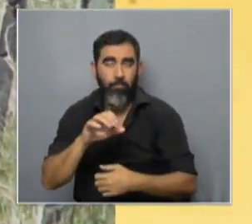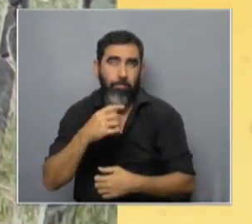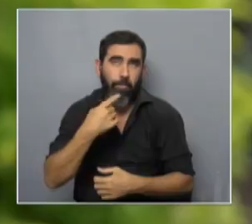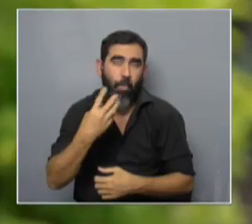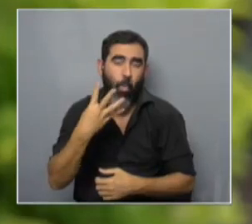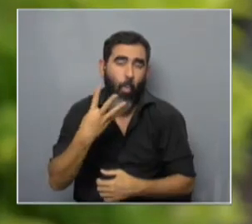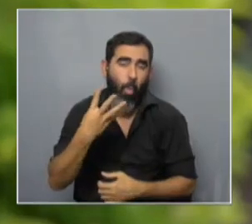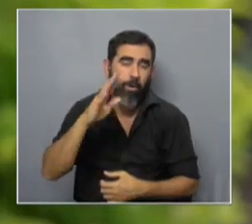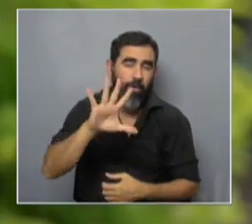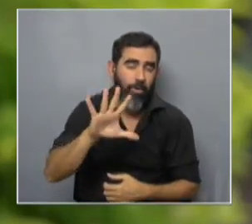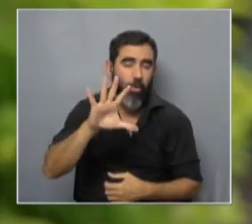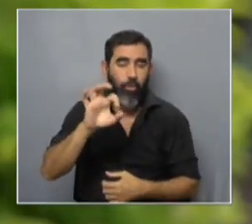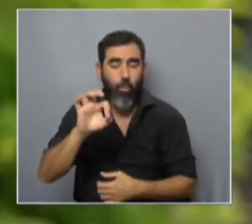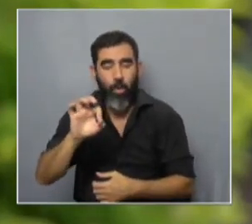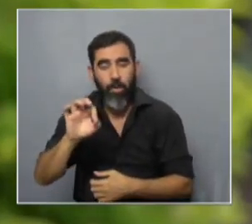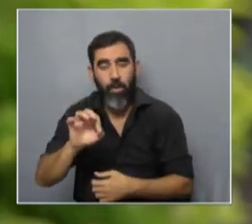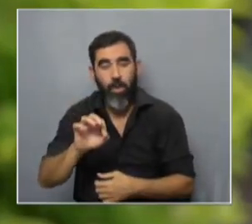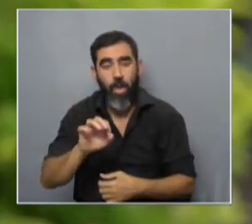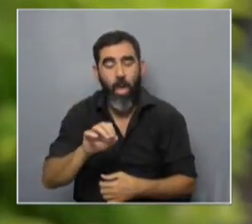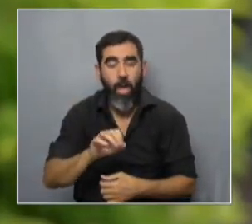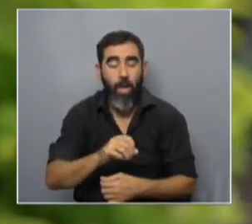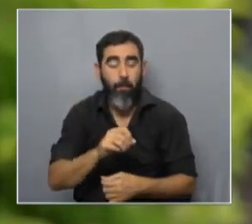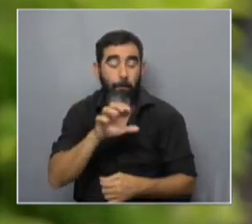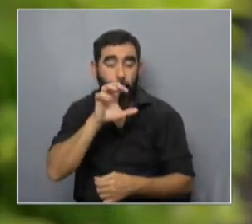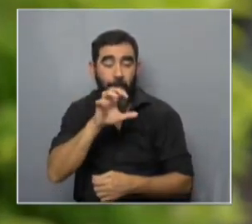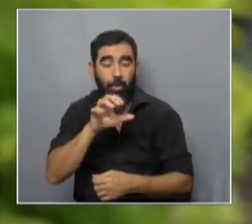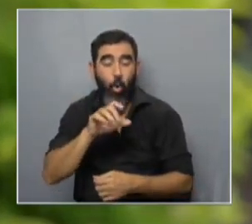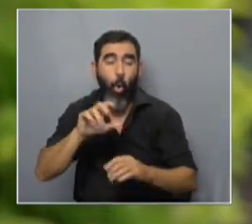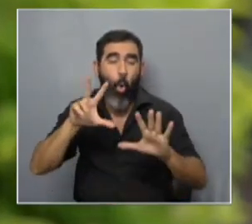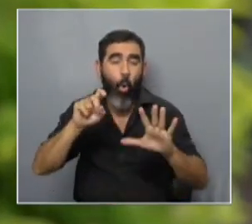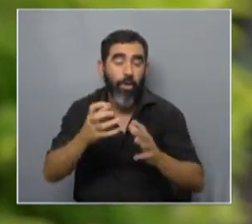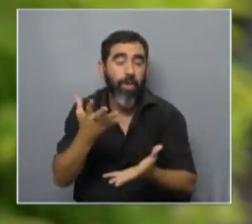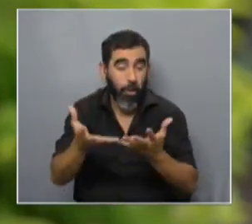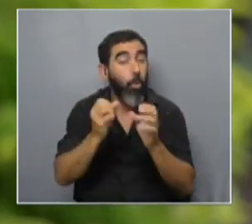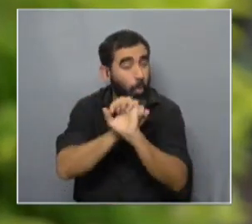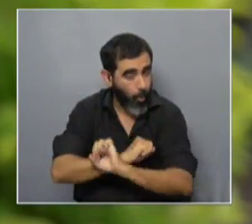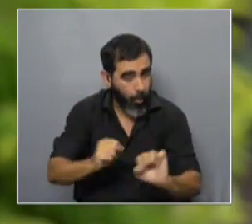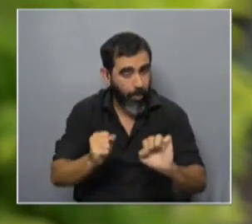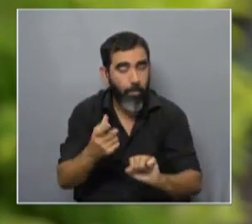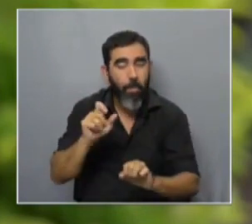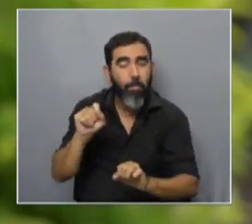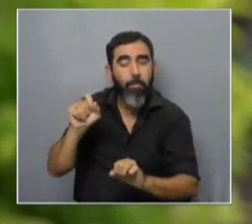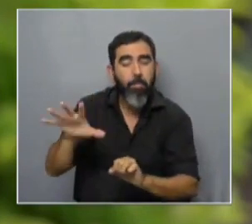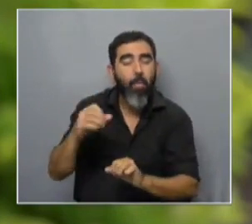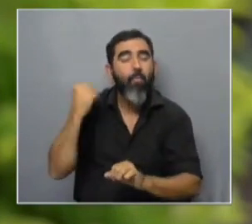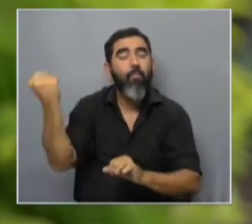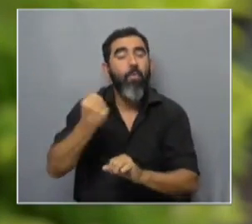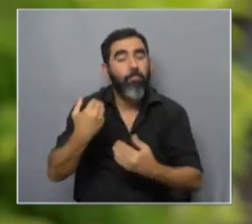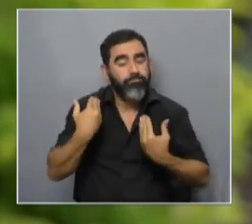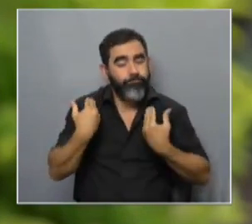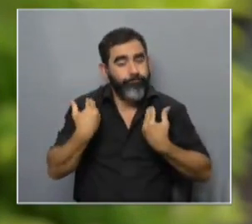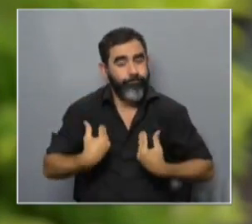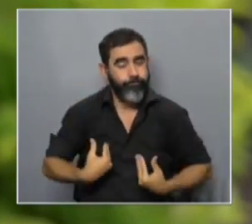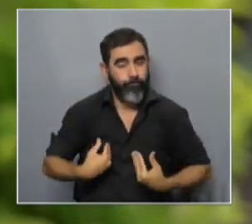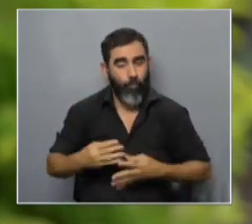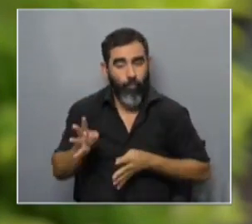45 50 hasta perros de martines españoles de 80 kilos pero la característica fundamental es su temperamento